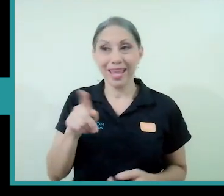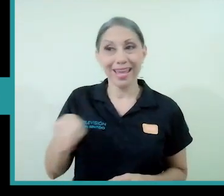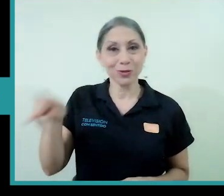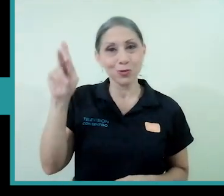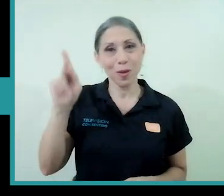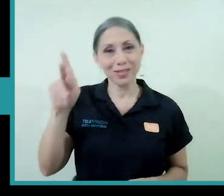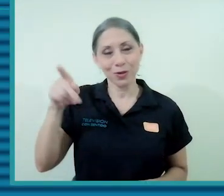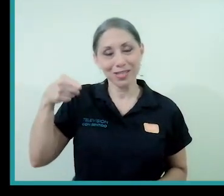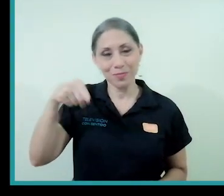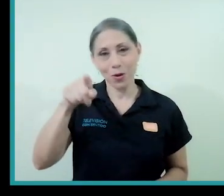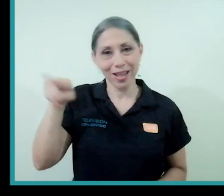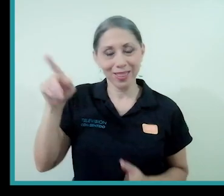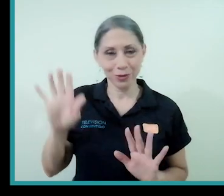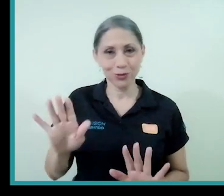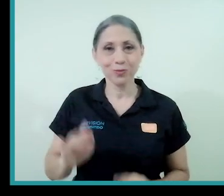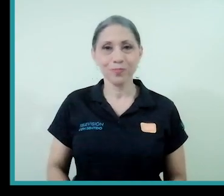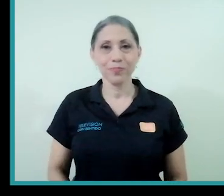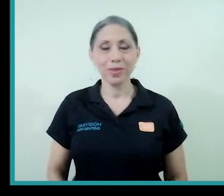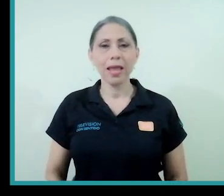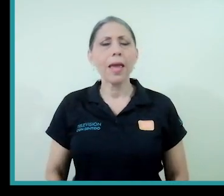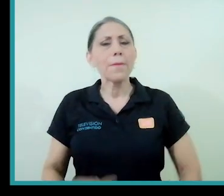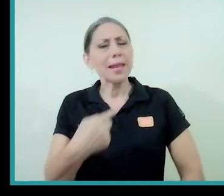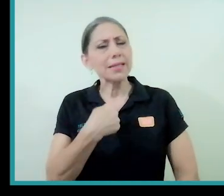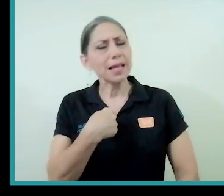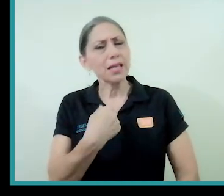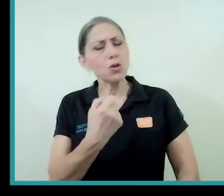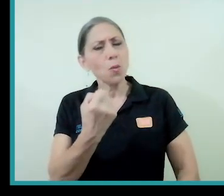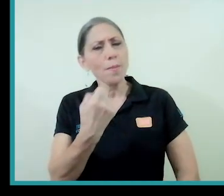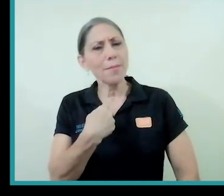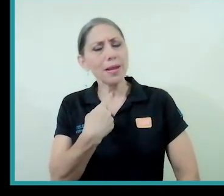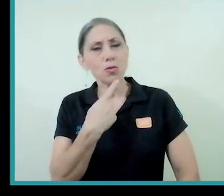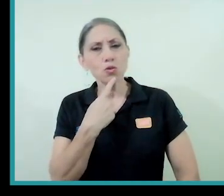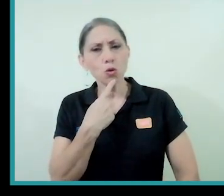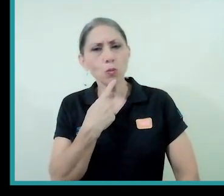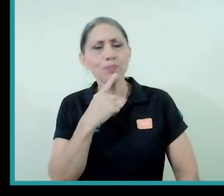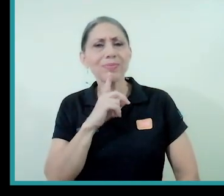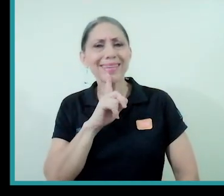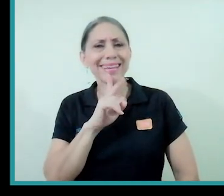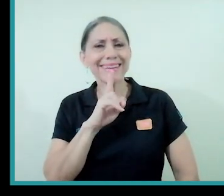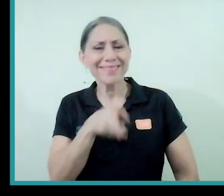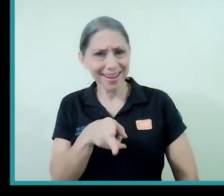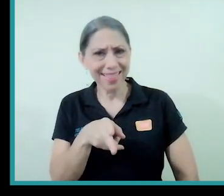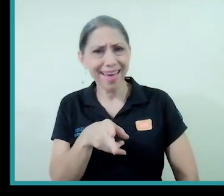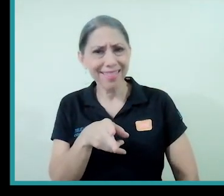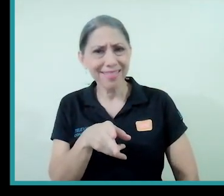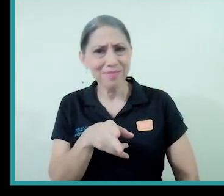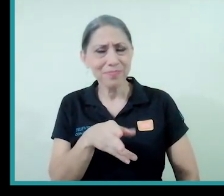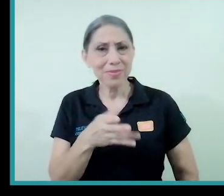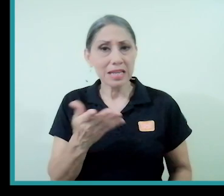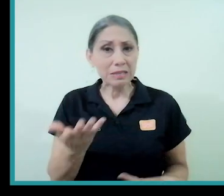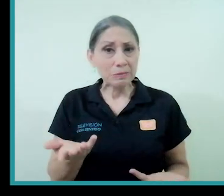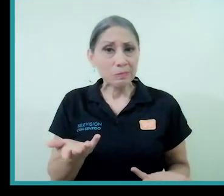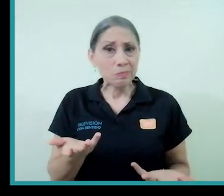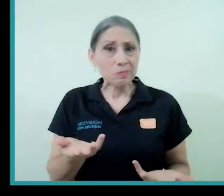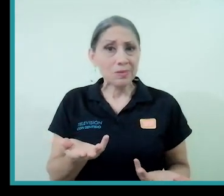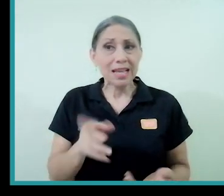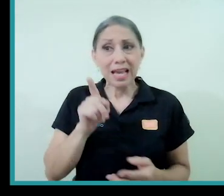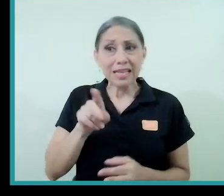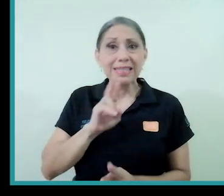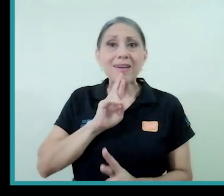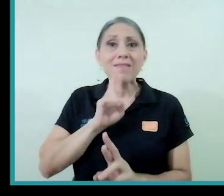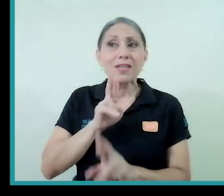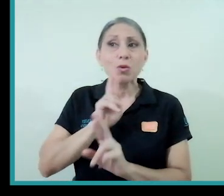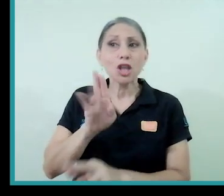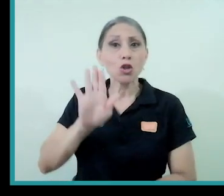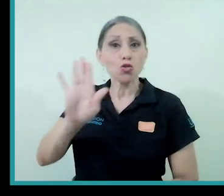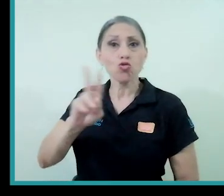violentos. Fieras que yo me pregunto si en realidad es, si están respondiendo a sus verdaderas creencias